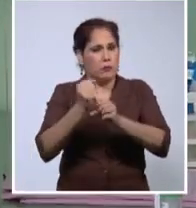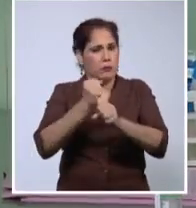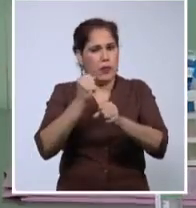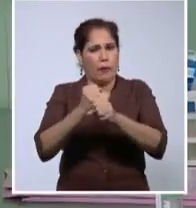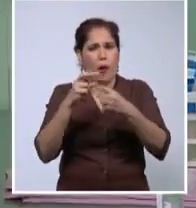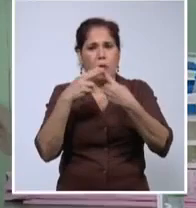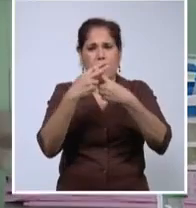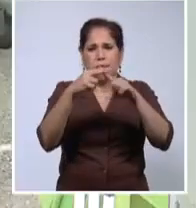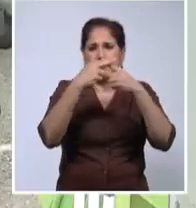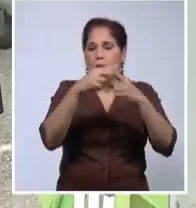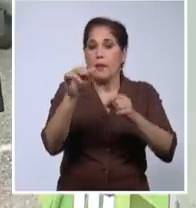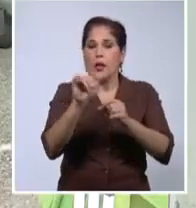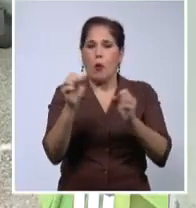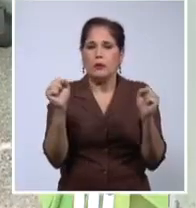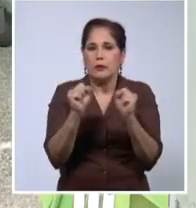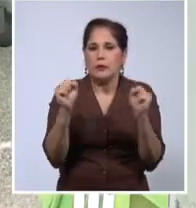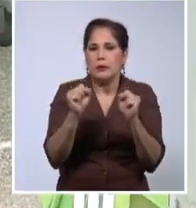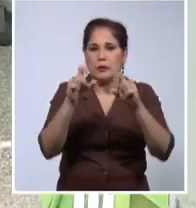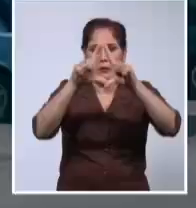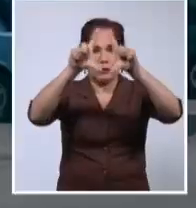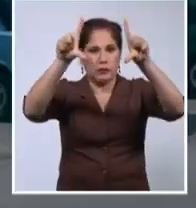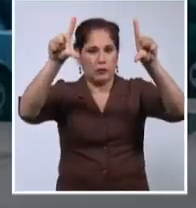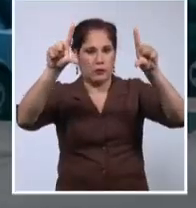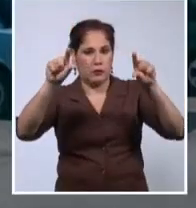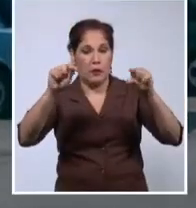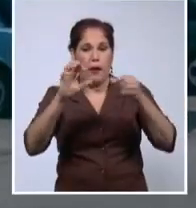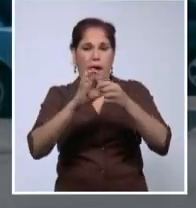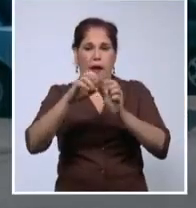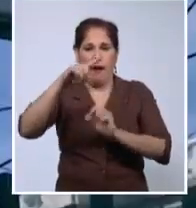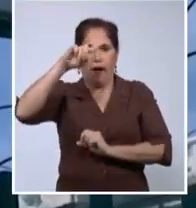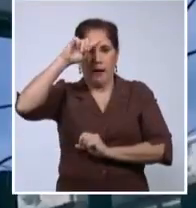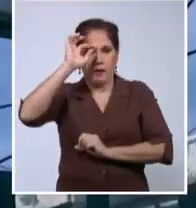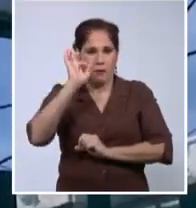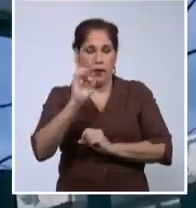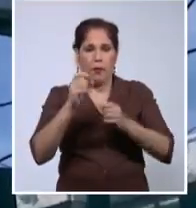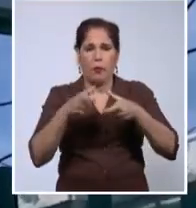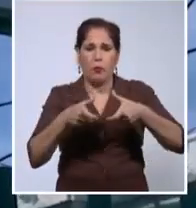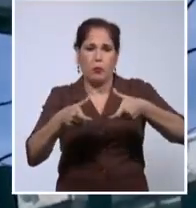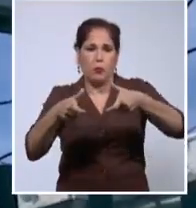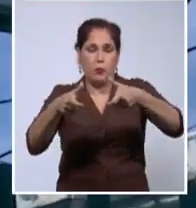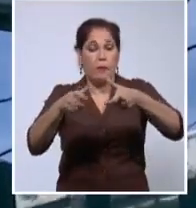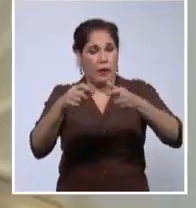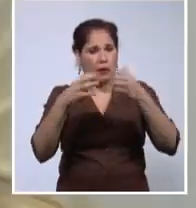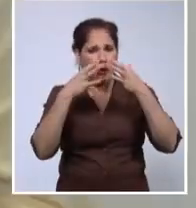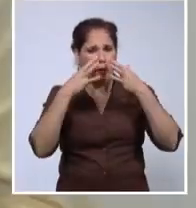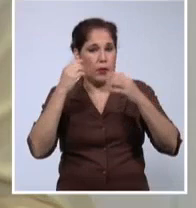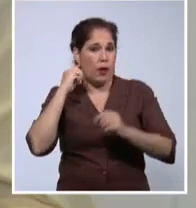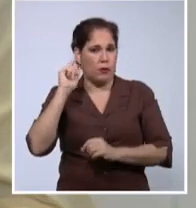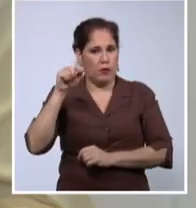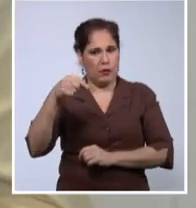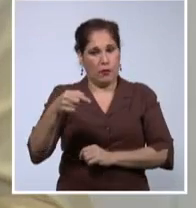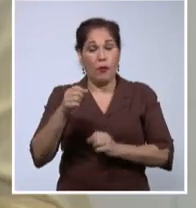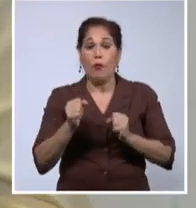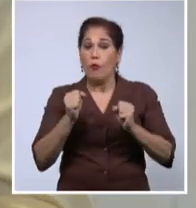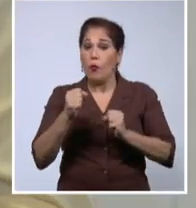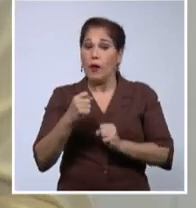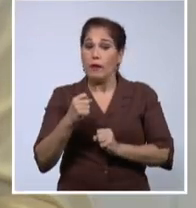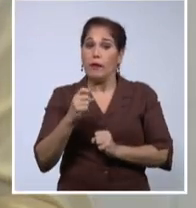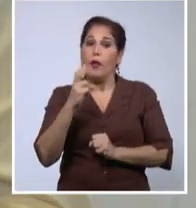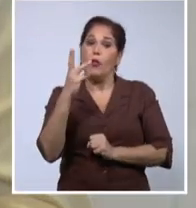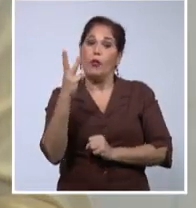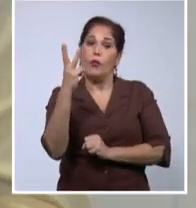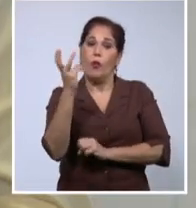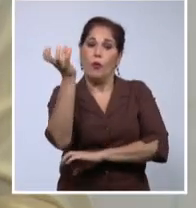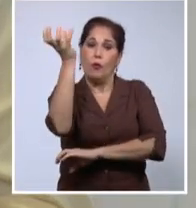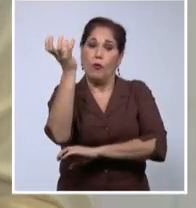climatización centralizada y redes para gases. El año próximo trae metas importantes. Lo más fuerte que vamos a tener son las dos fábricas de